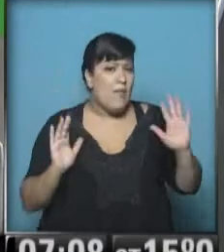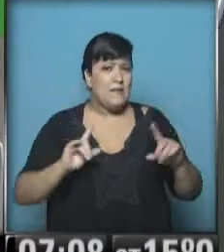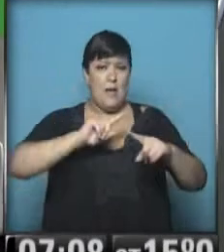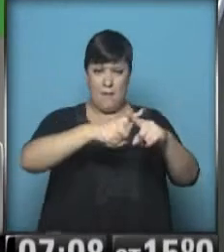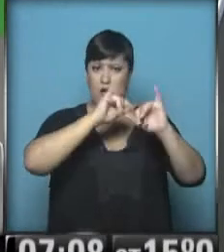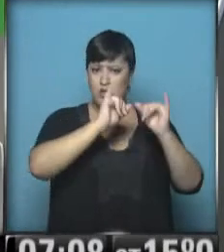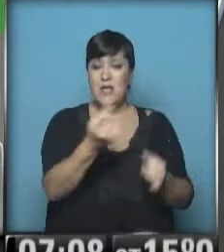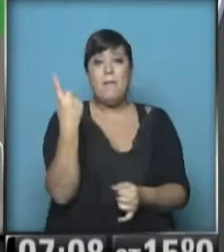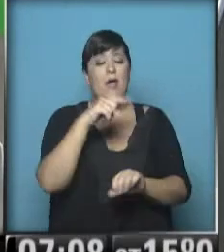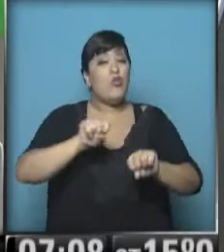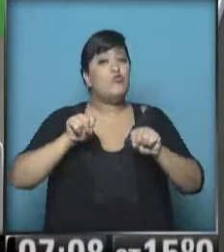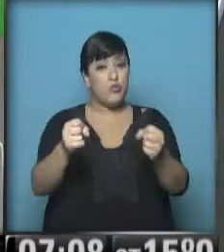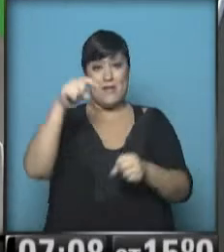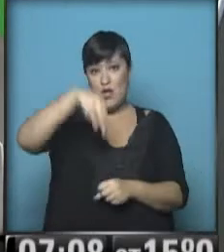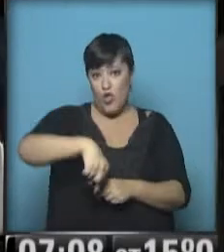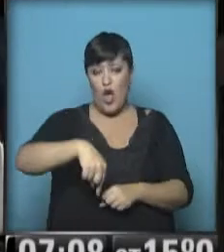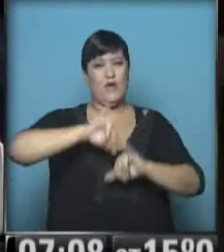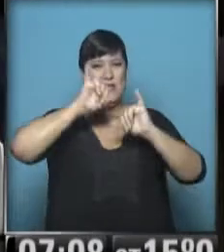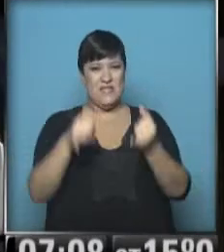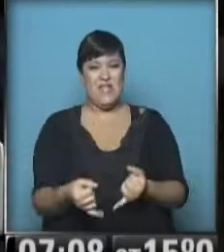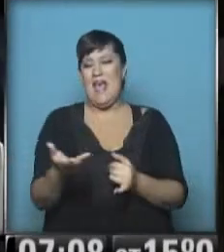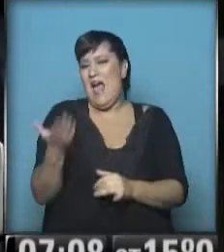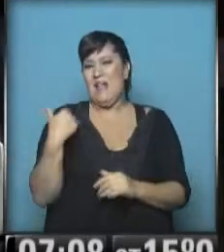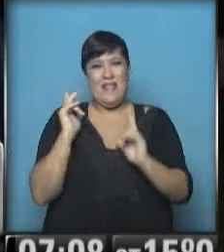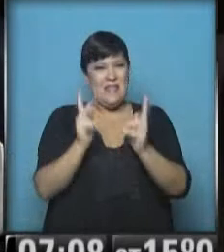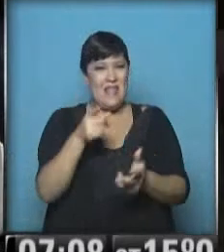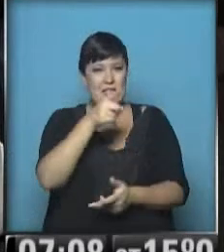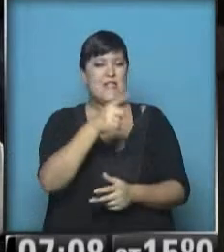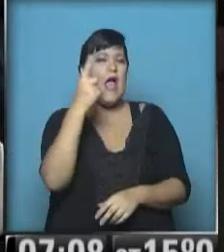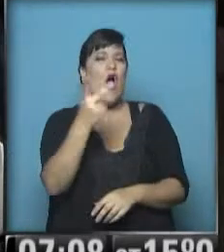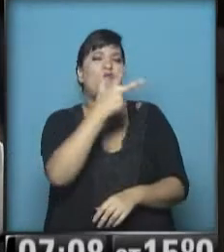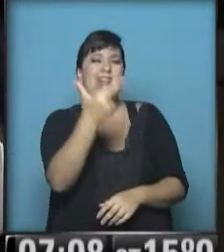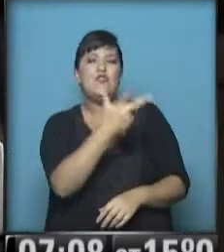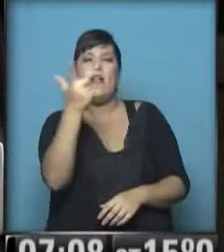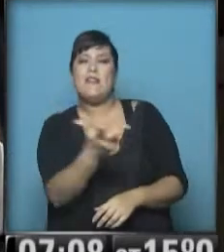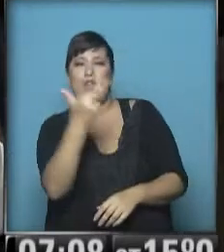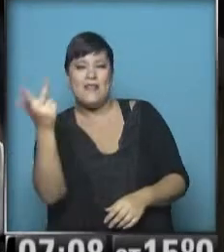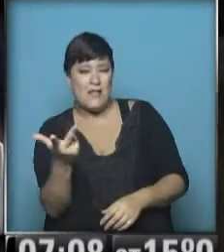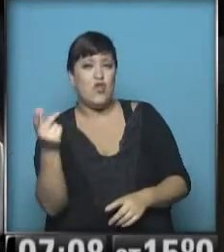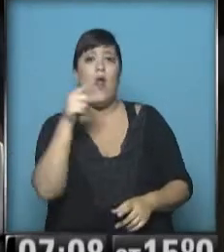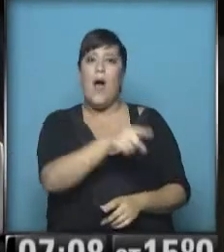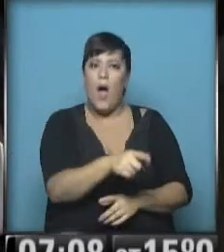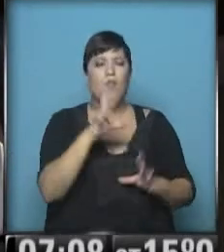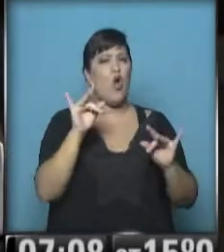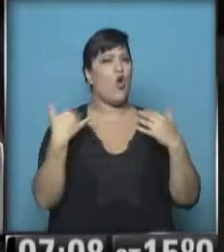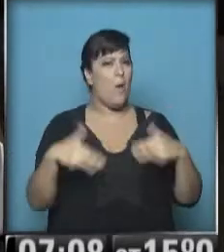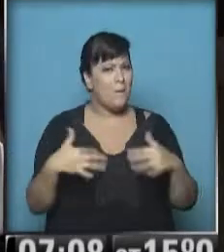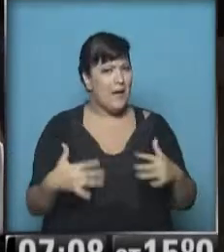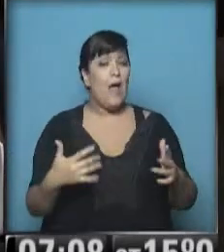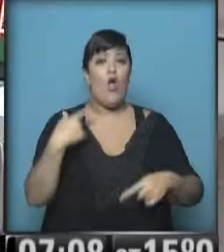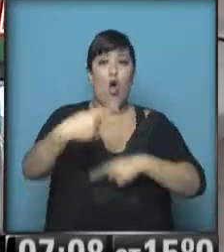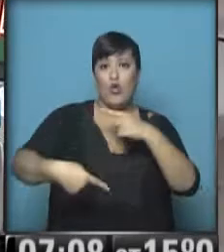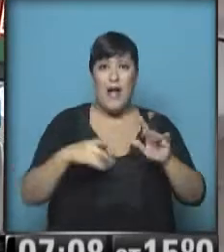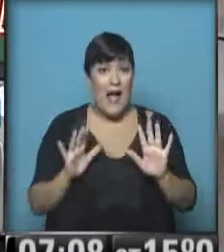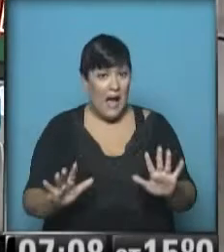Lo que sí está suspendido es el paro de hoy, que como bien decías Alejandro, iba a ser por algunas horas en diferentes líneas y era bastante complicado seguir ese